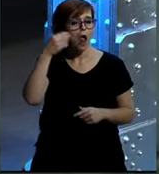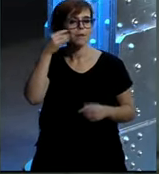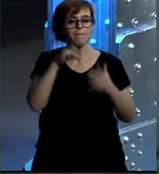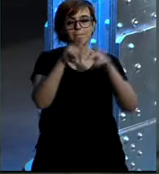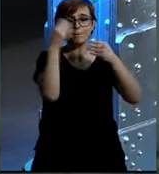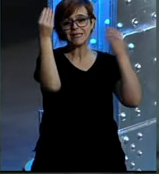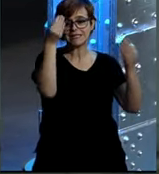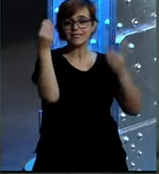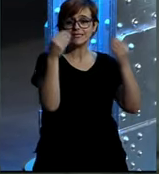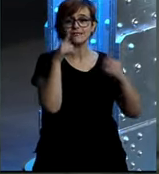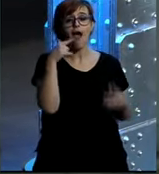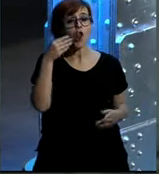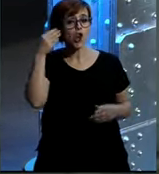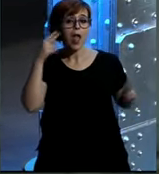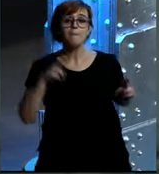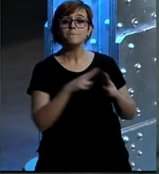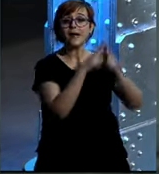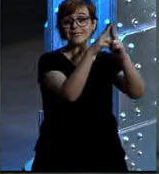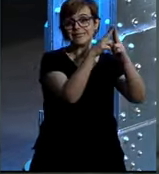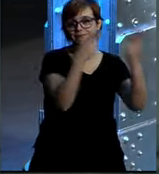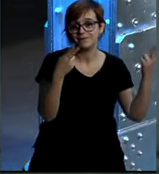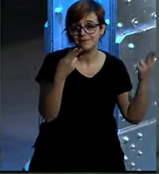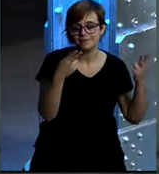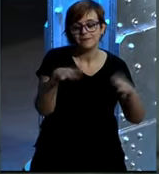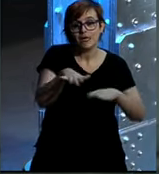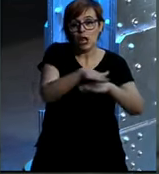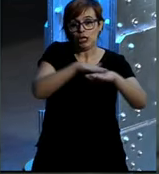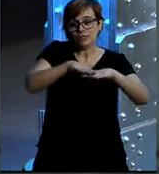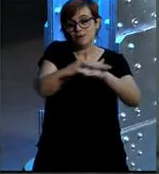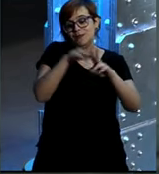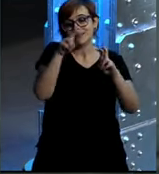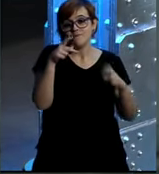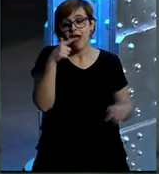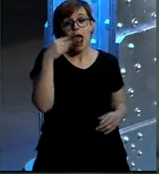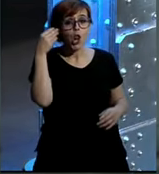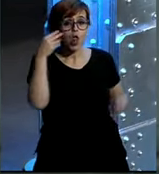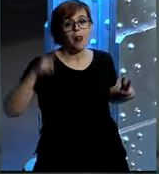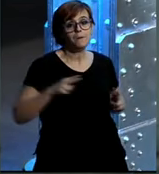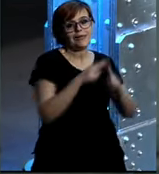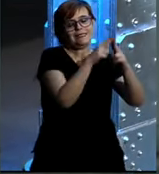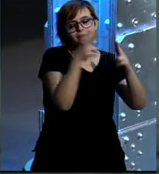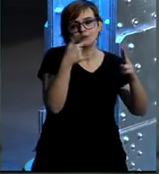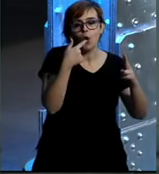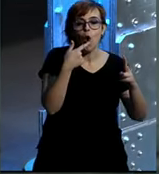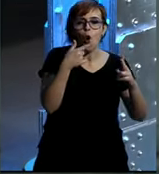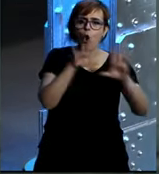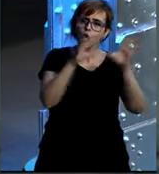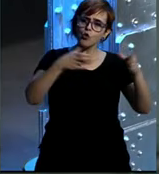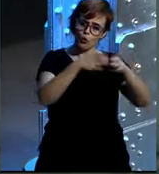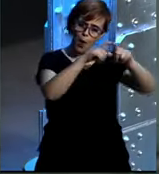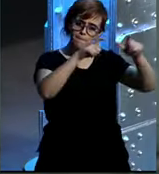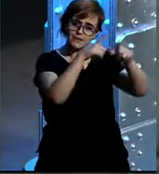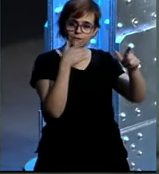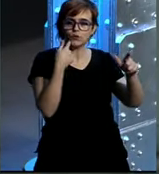la marca L'Oreal París, y quiero, espero no decepcionaros, pero no voy a hablar de L'Oreal París, que efectivamente es una de las marcas del grupo al que